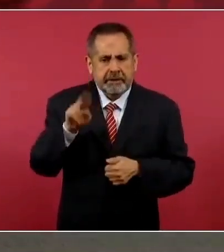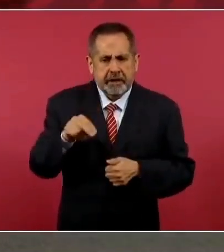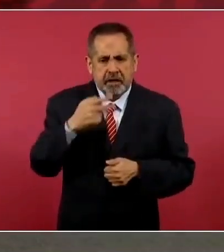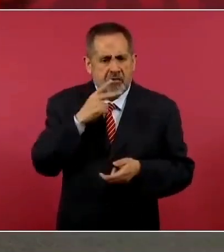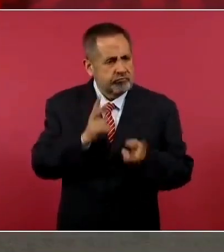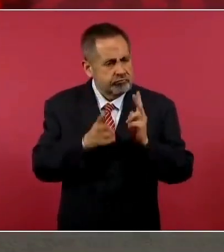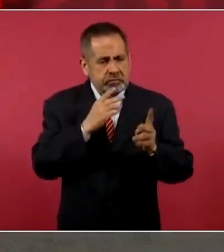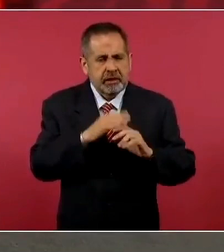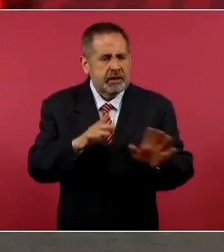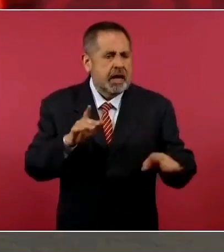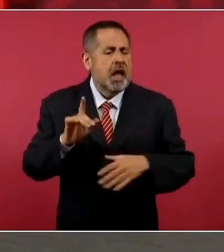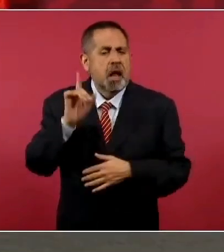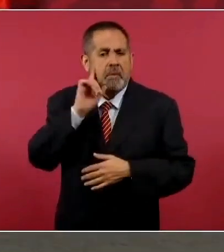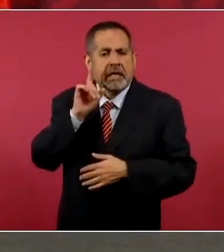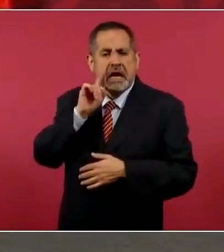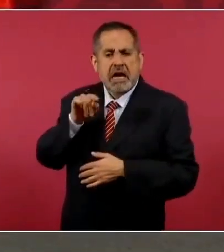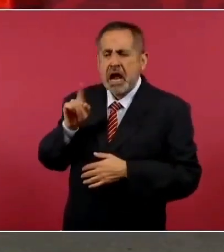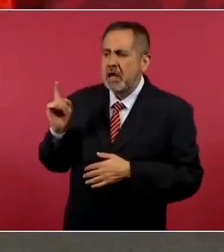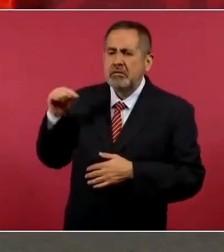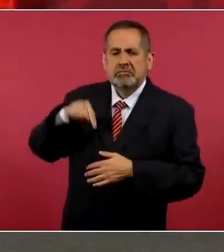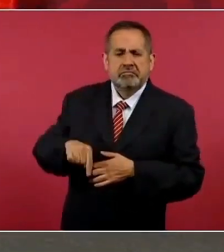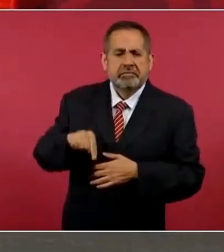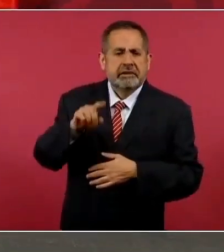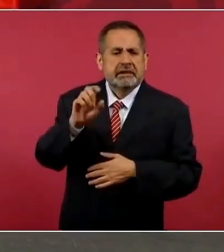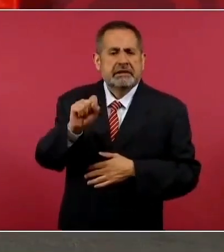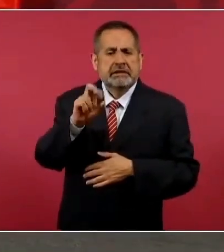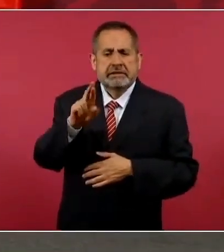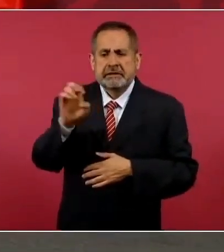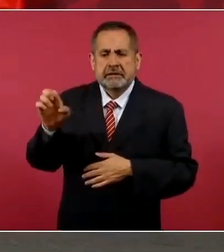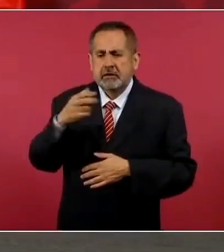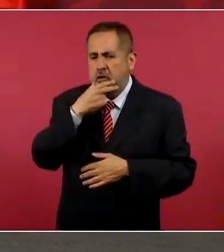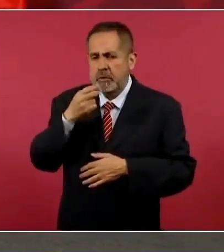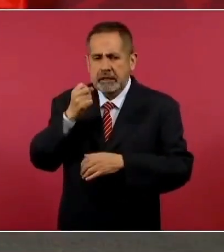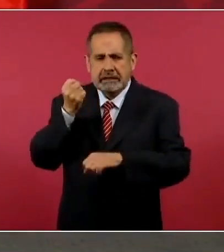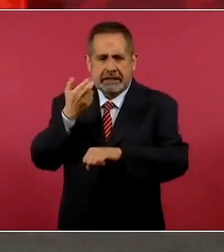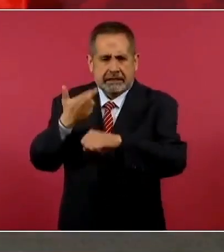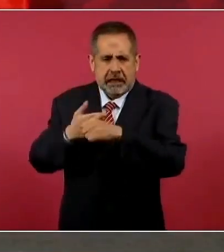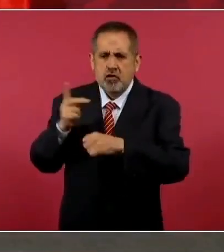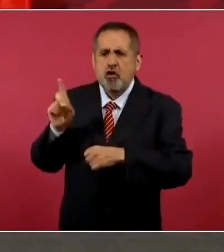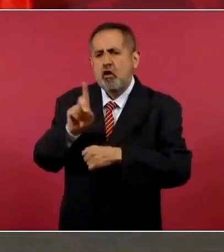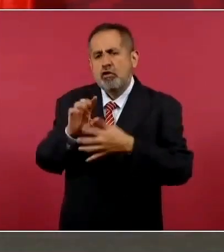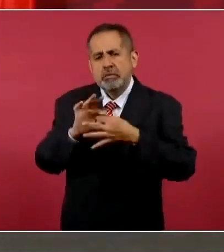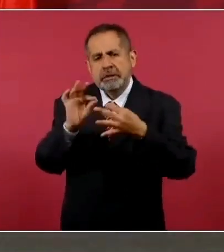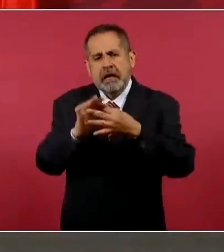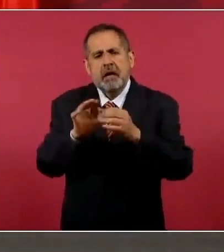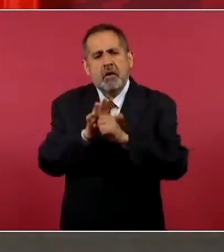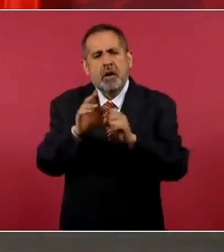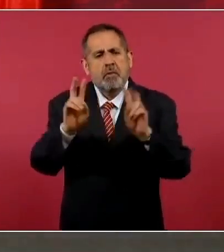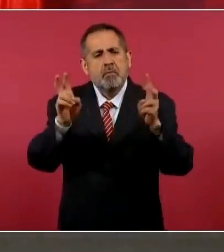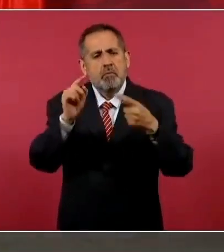Relaciones Exteriores va a explicar en qué va a consistir la agenda.